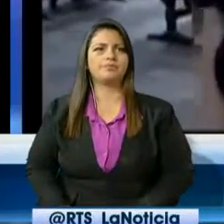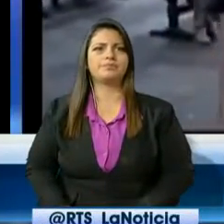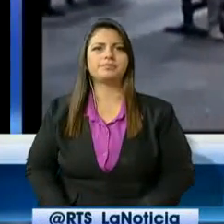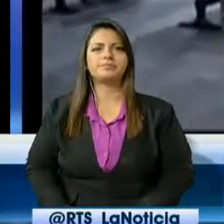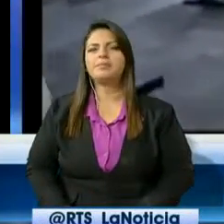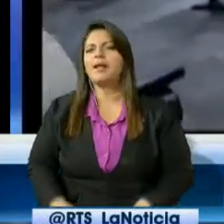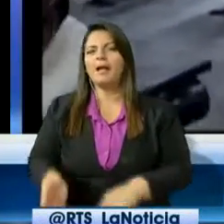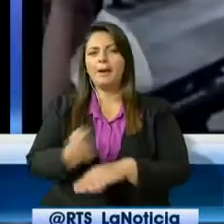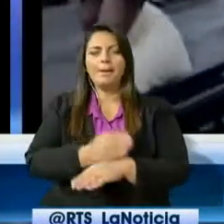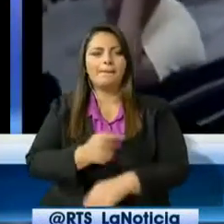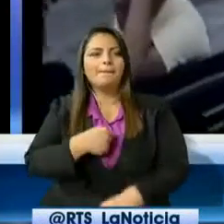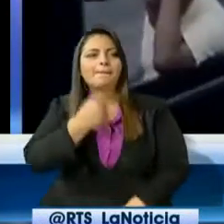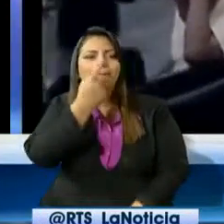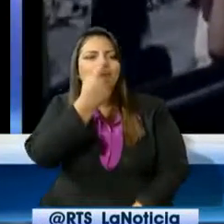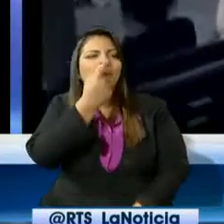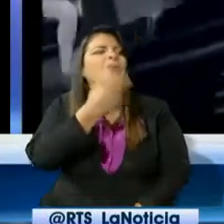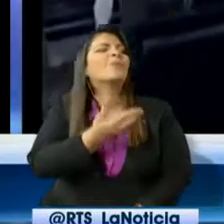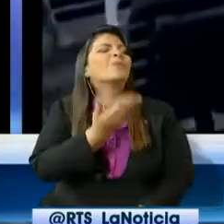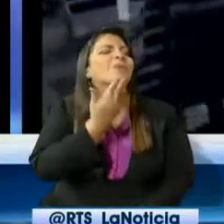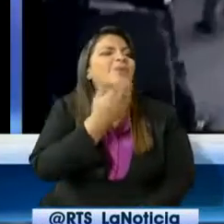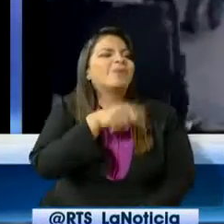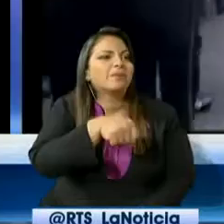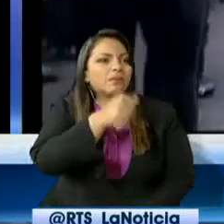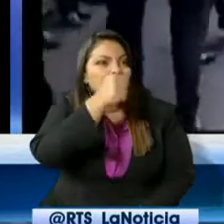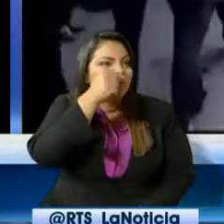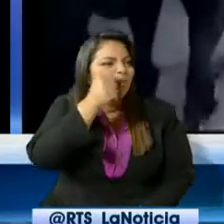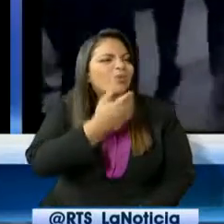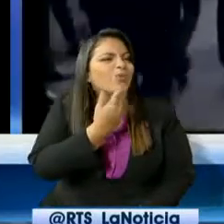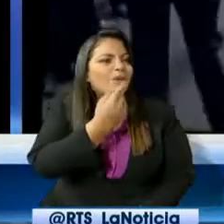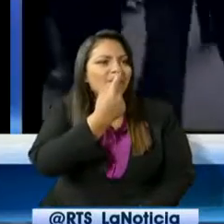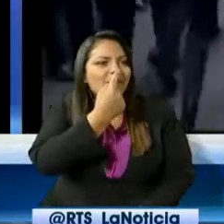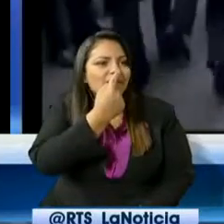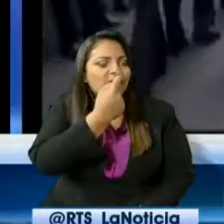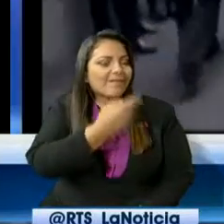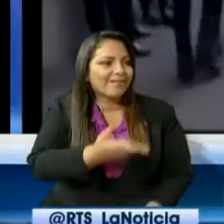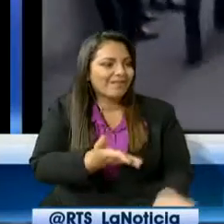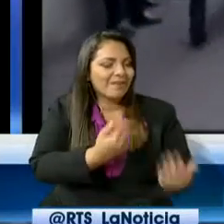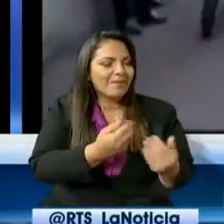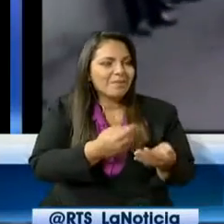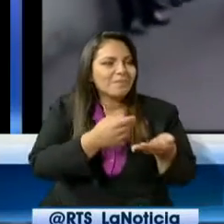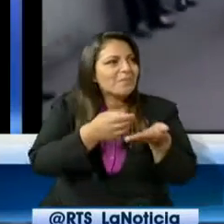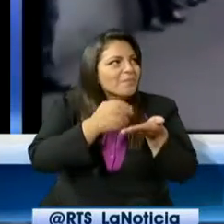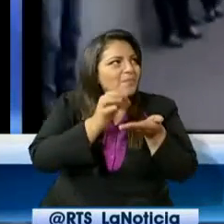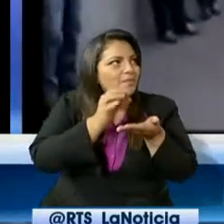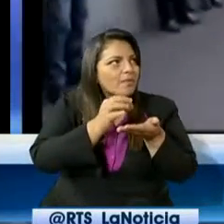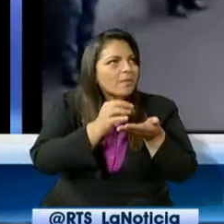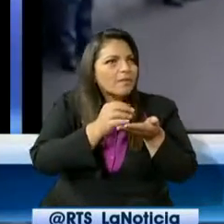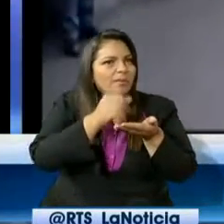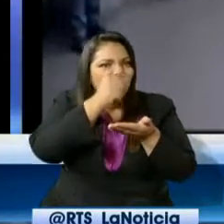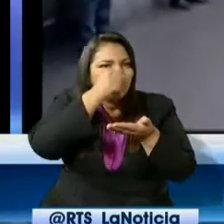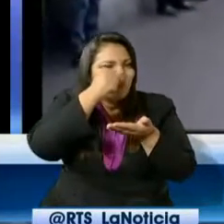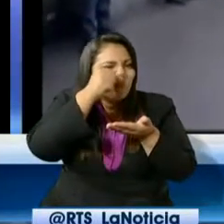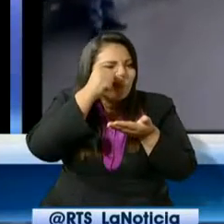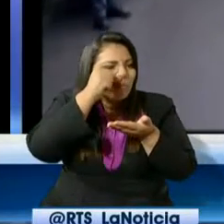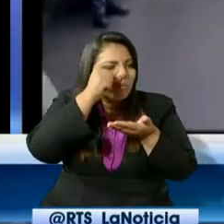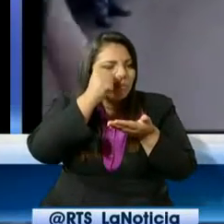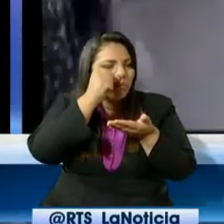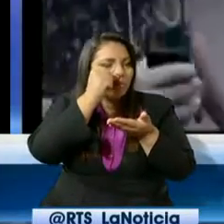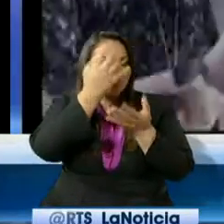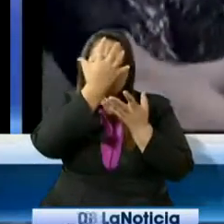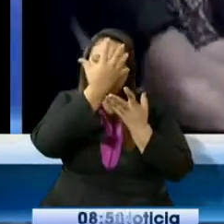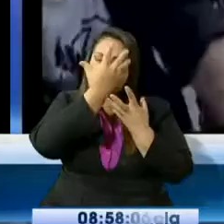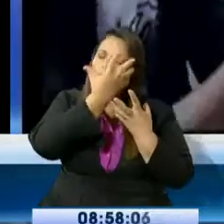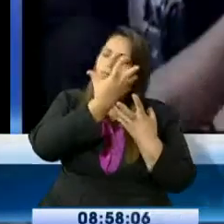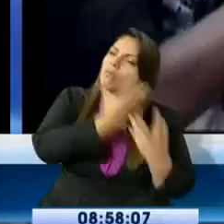curiosidad, ya, y de ahí poco a poco ya me fui como, o sea, ya enganchándome en eso, este,